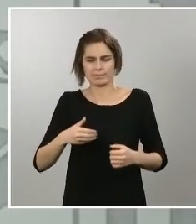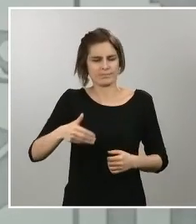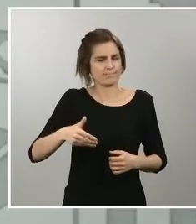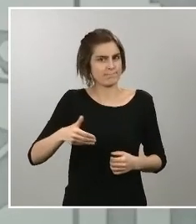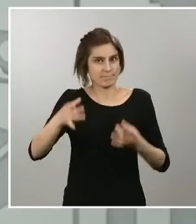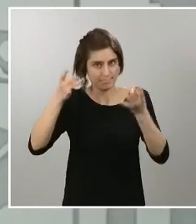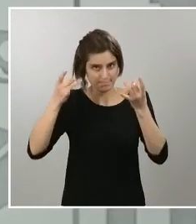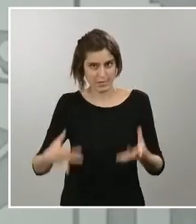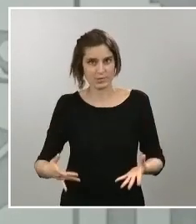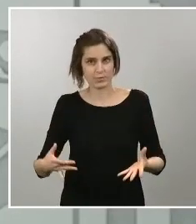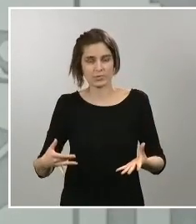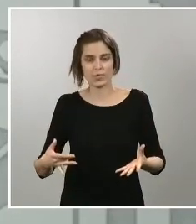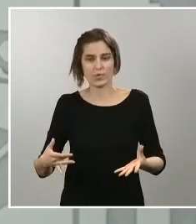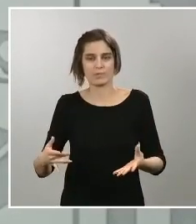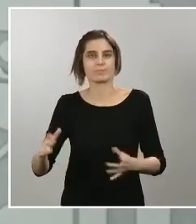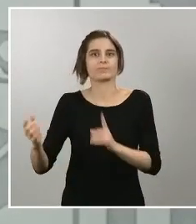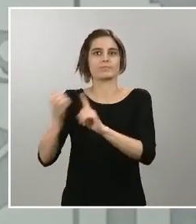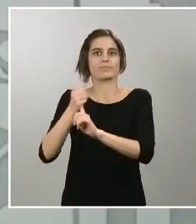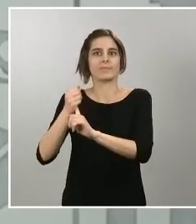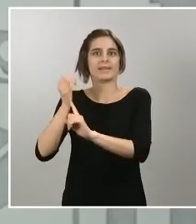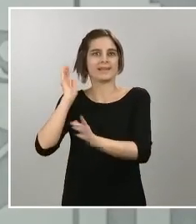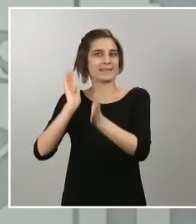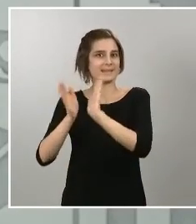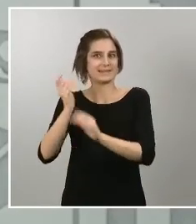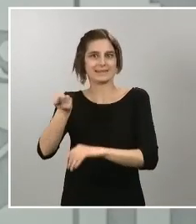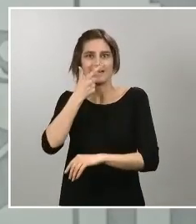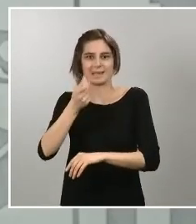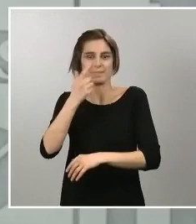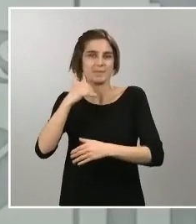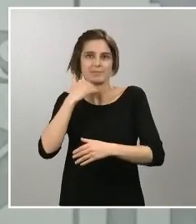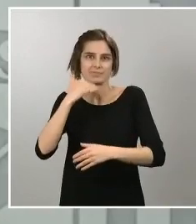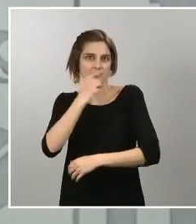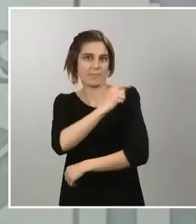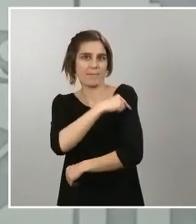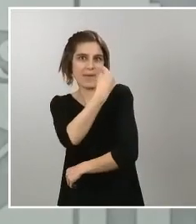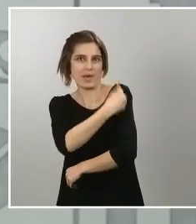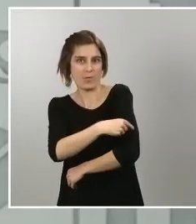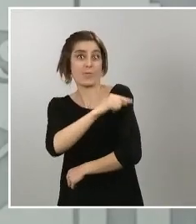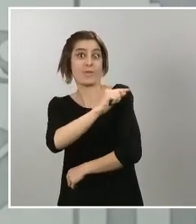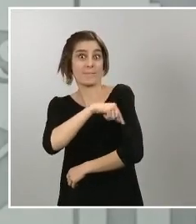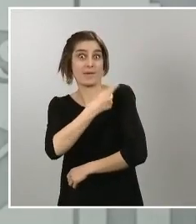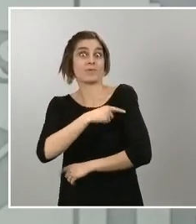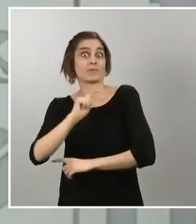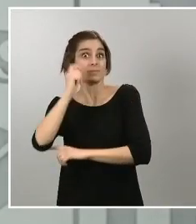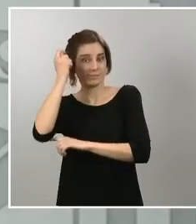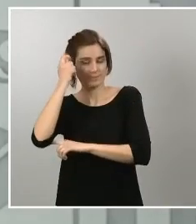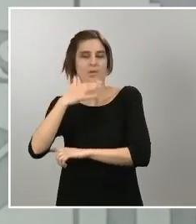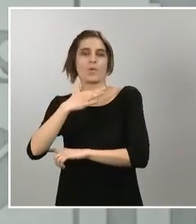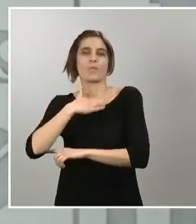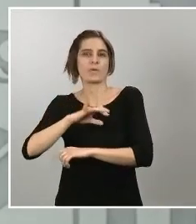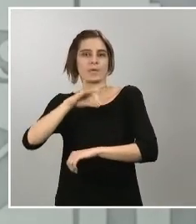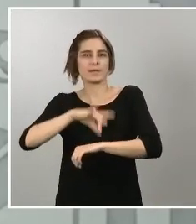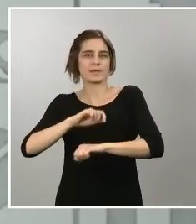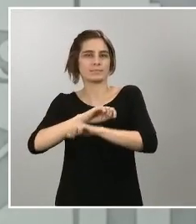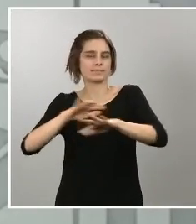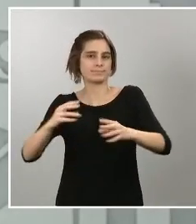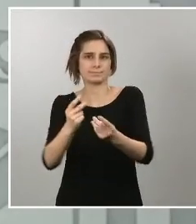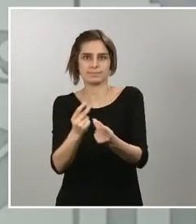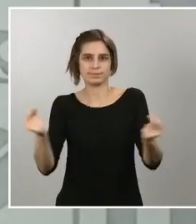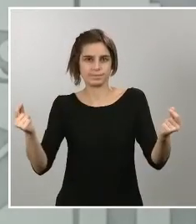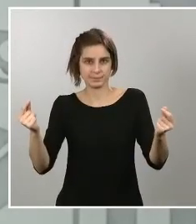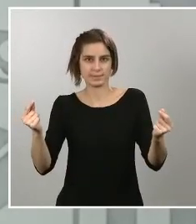tratamiento, se traerá una vacuna para solucionar definitivamente la pandemia y espero que esta solución